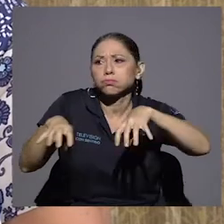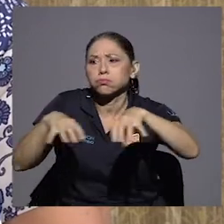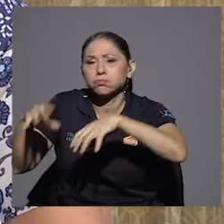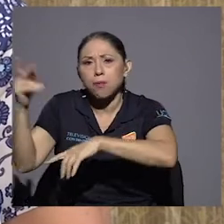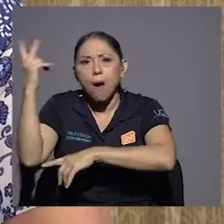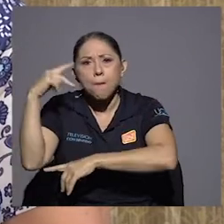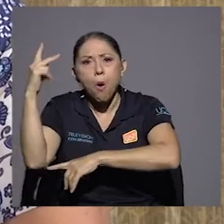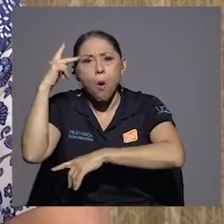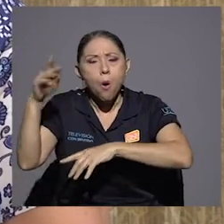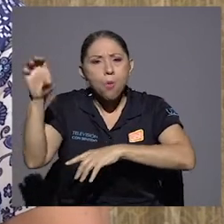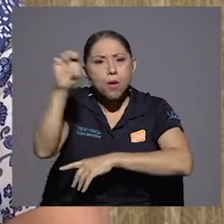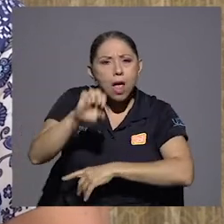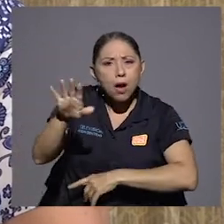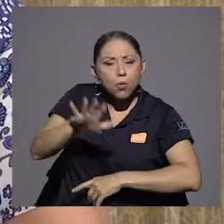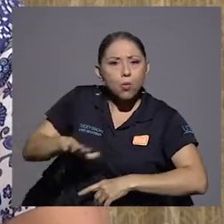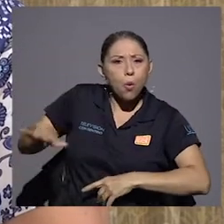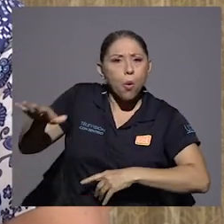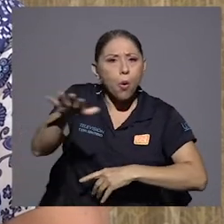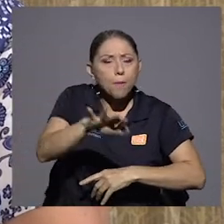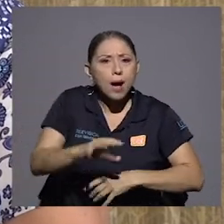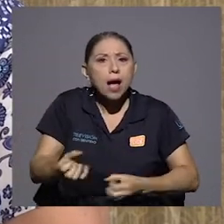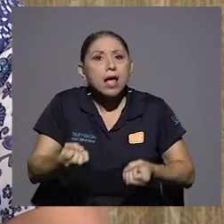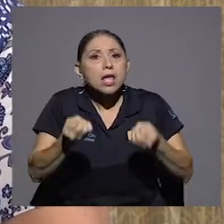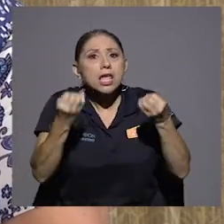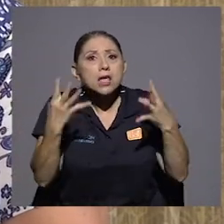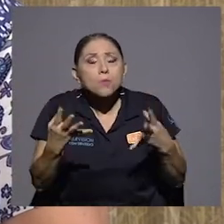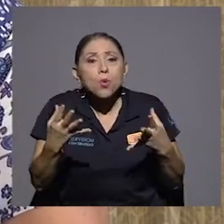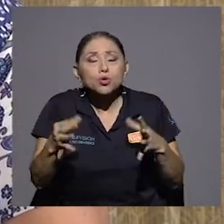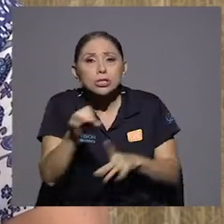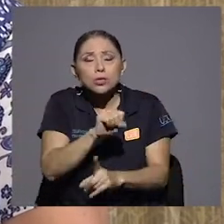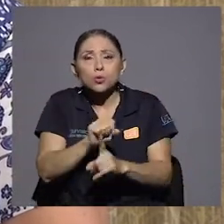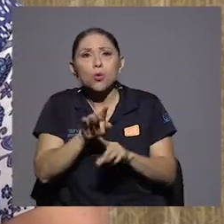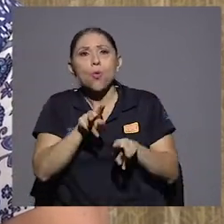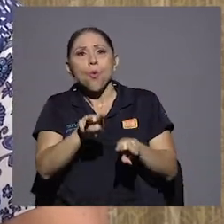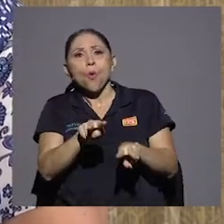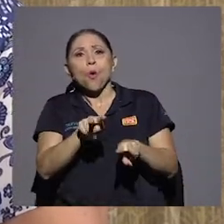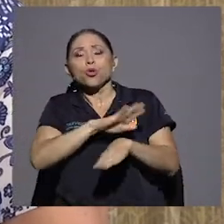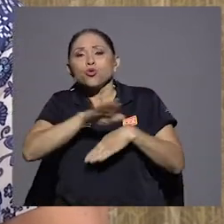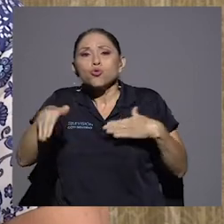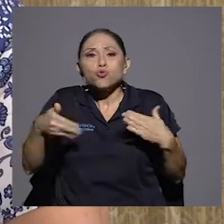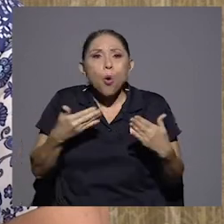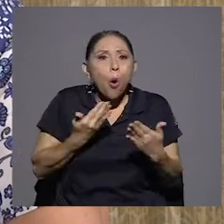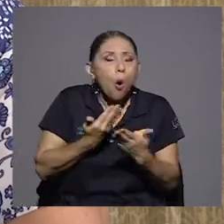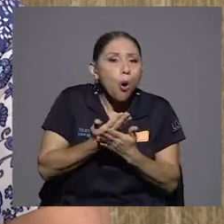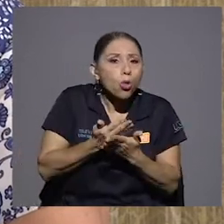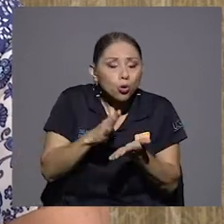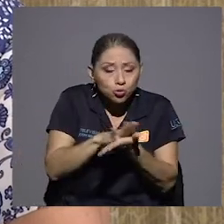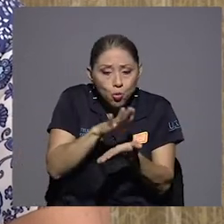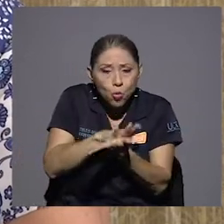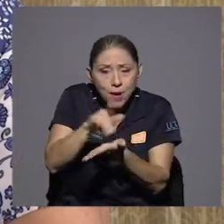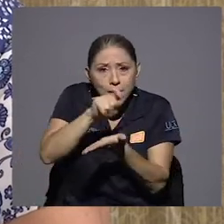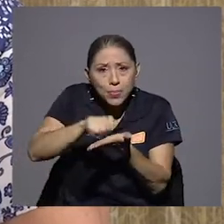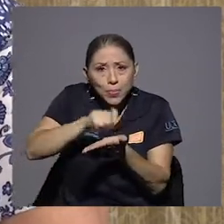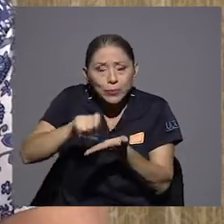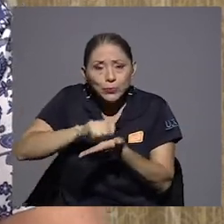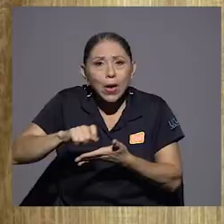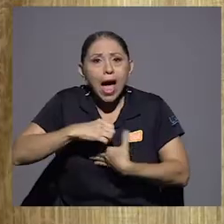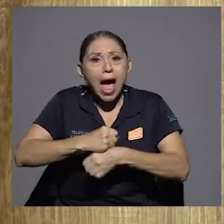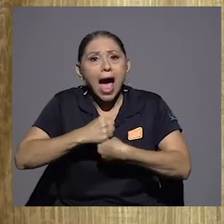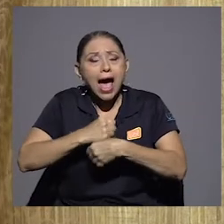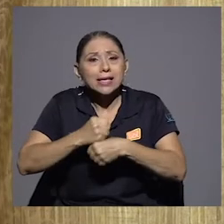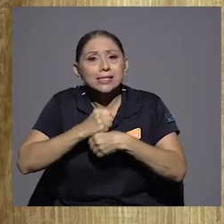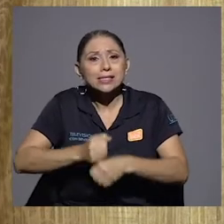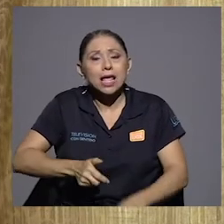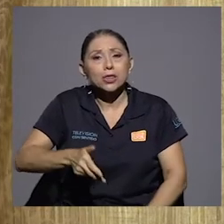Y mucha efervescencia de todos los documentos que estaba produciendo el Vaticano, ¿verdad? En relación a la cuestión